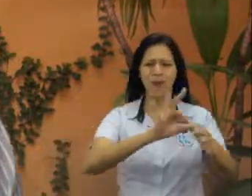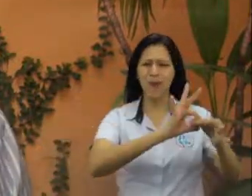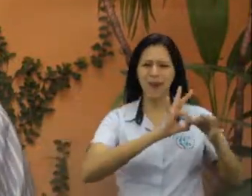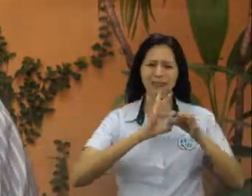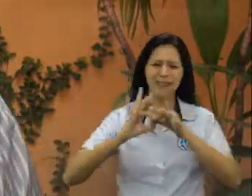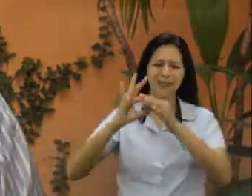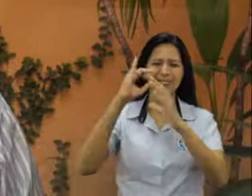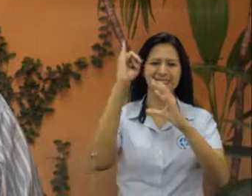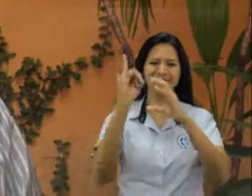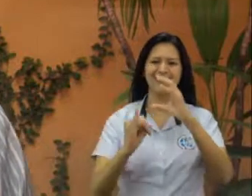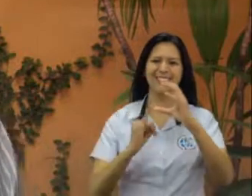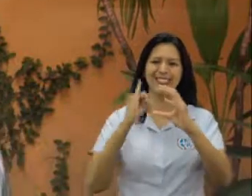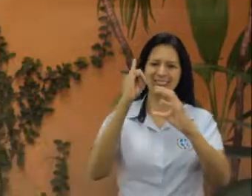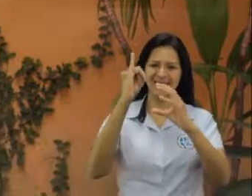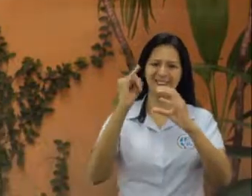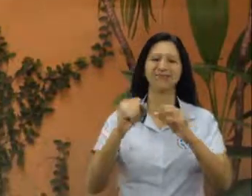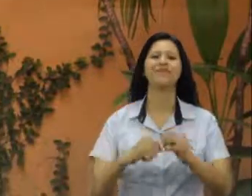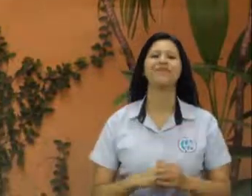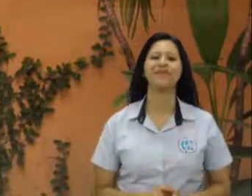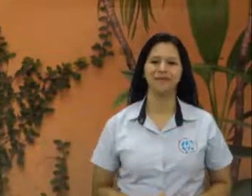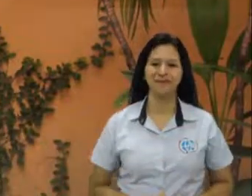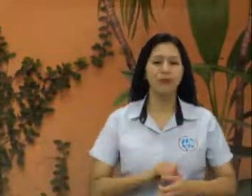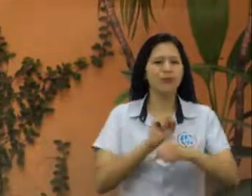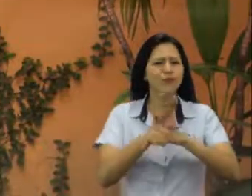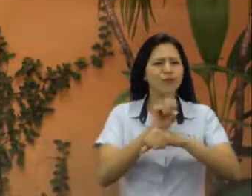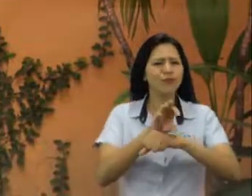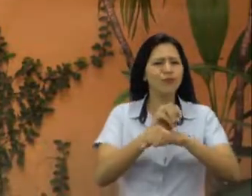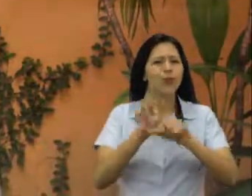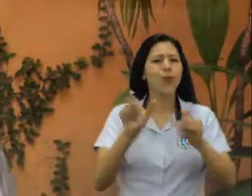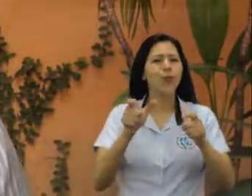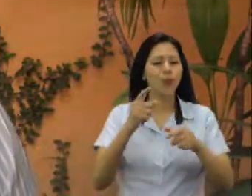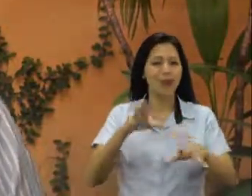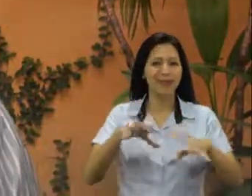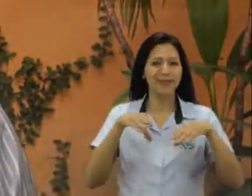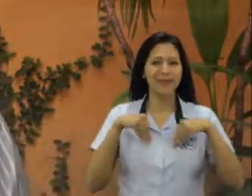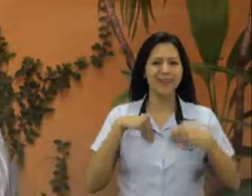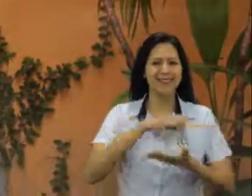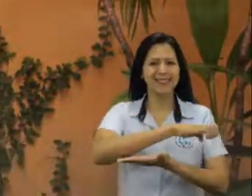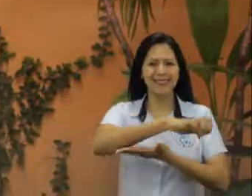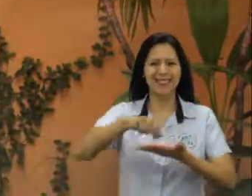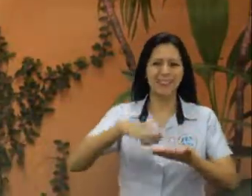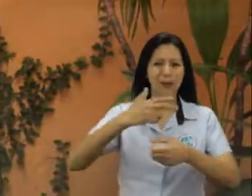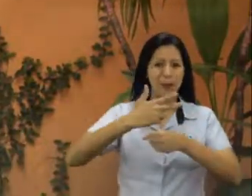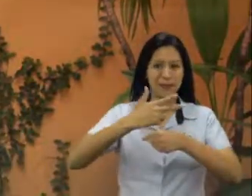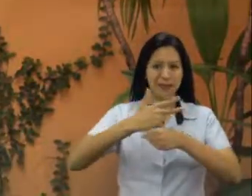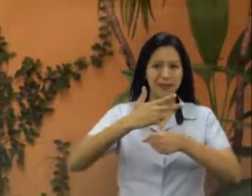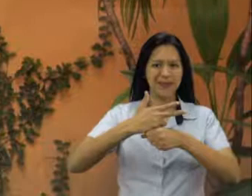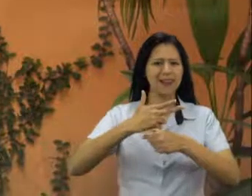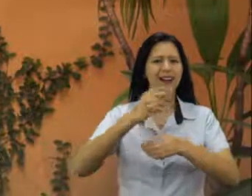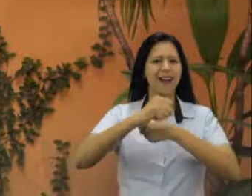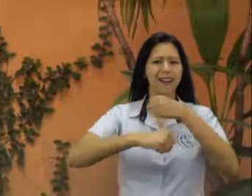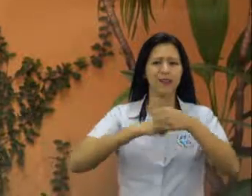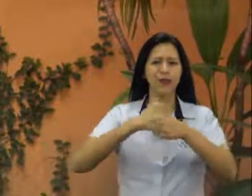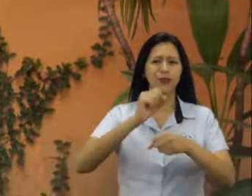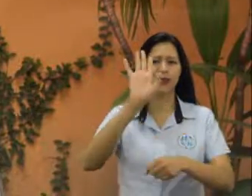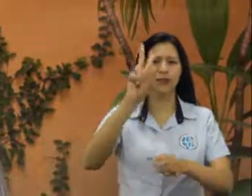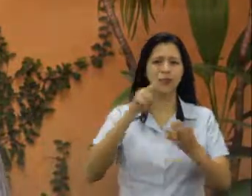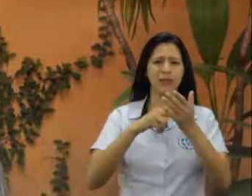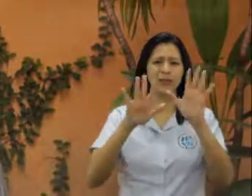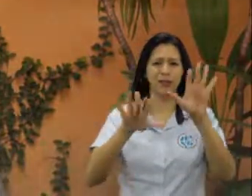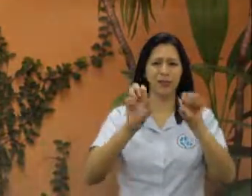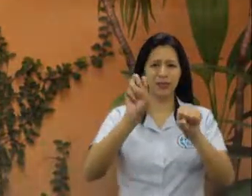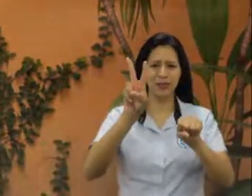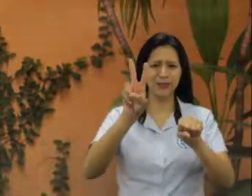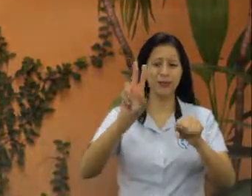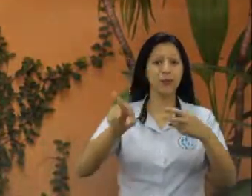sociedad civil y organizaciones internacionales, con el fin de aplicar plenamente las recomendaciones internacionales